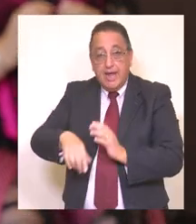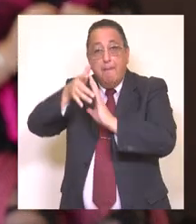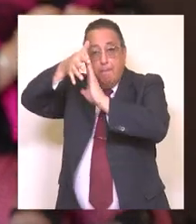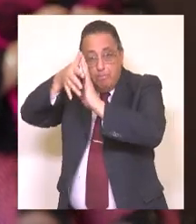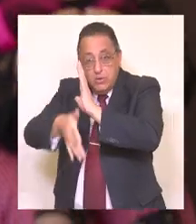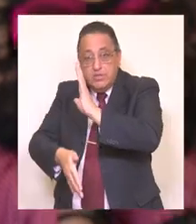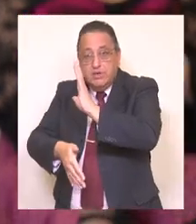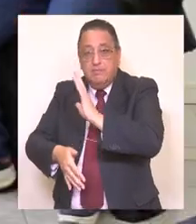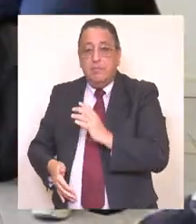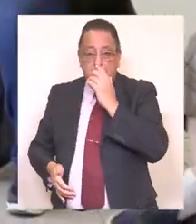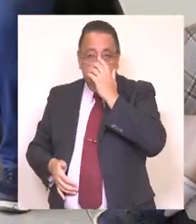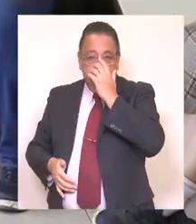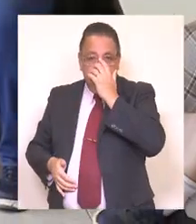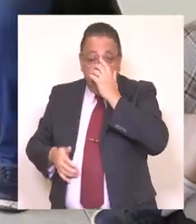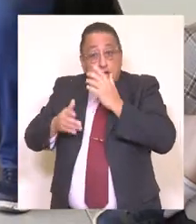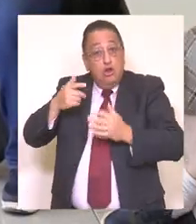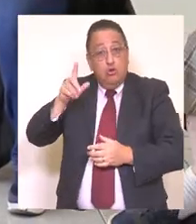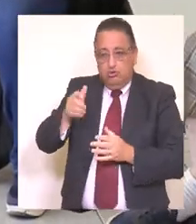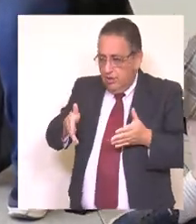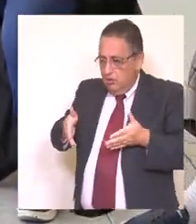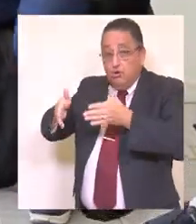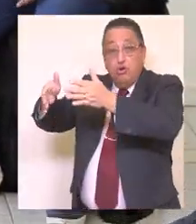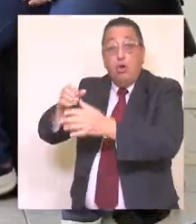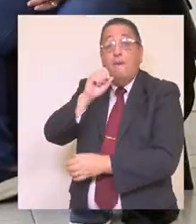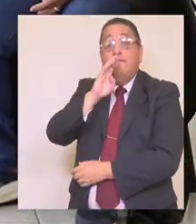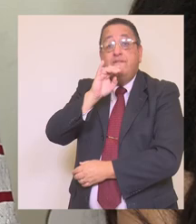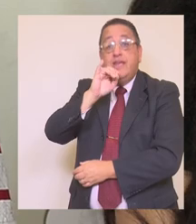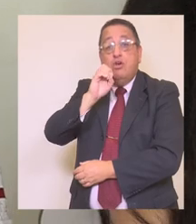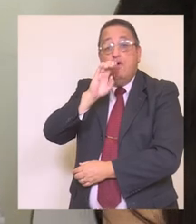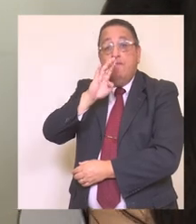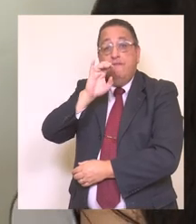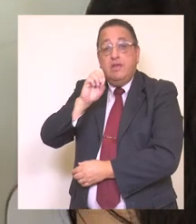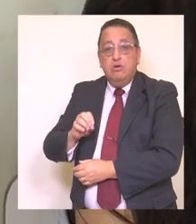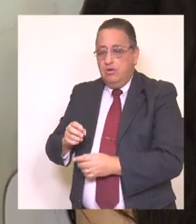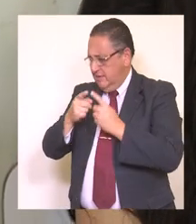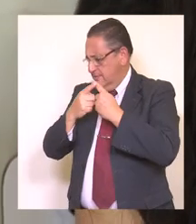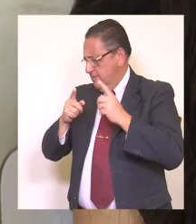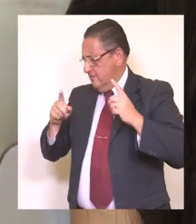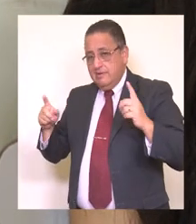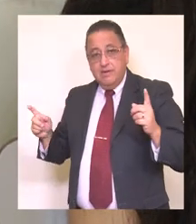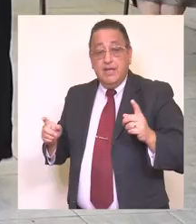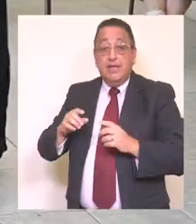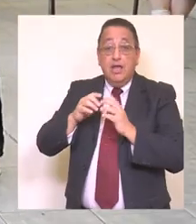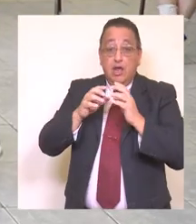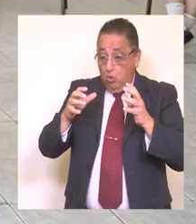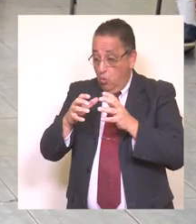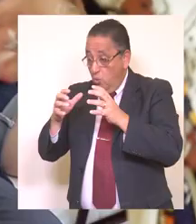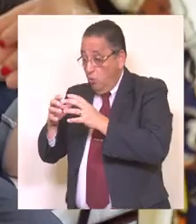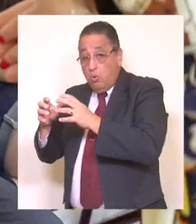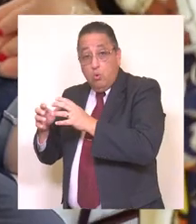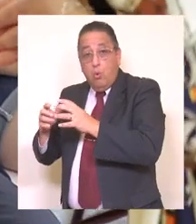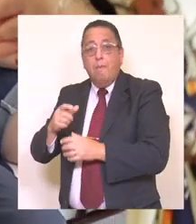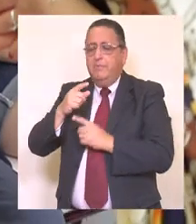pudimos disfrutar de diversas presentaciones de distintos artistas y también de la presentación de